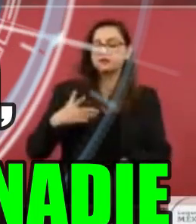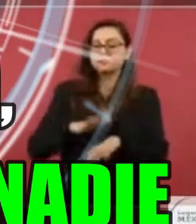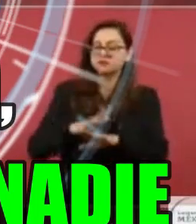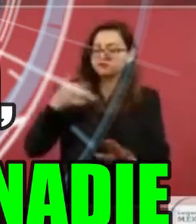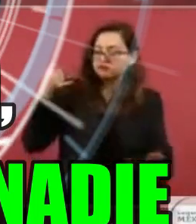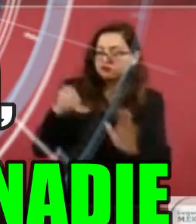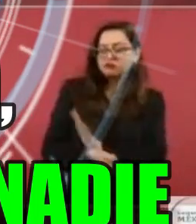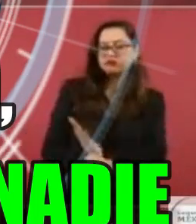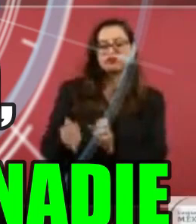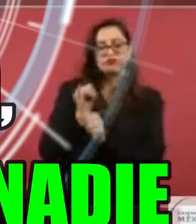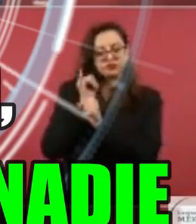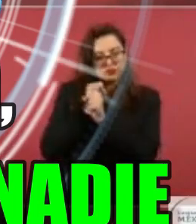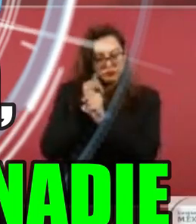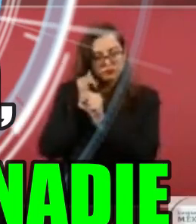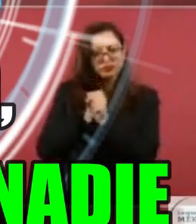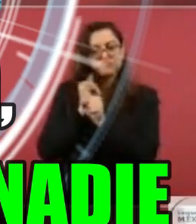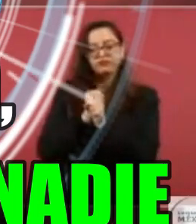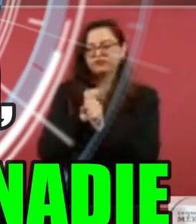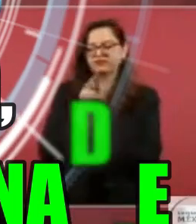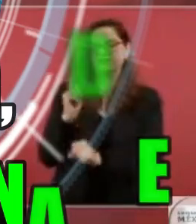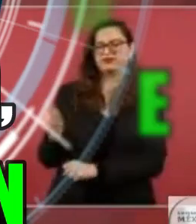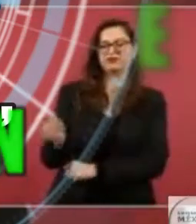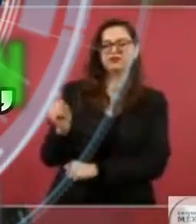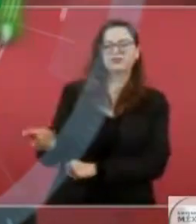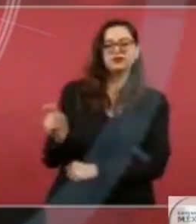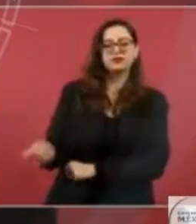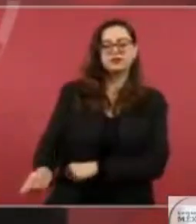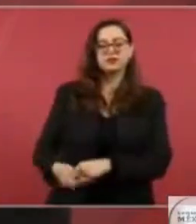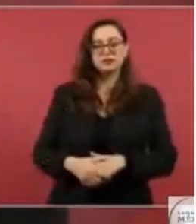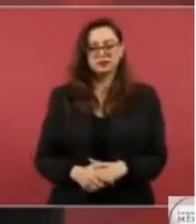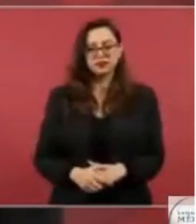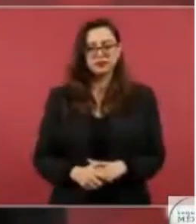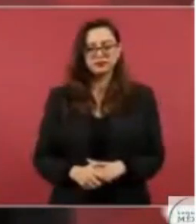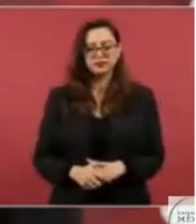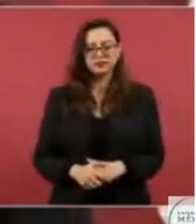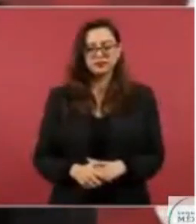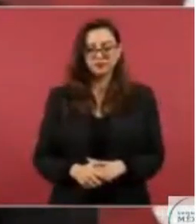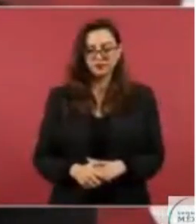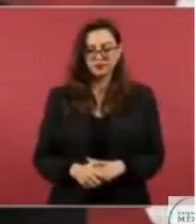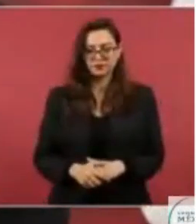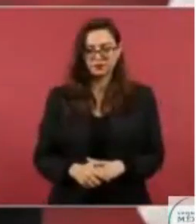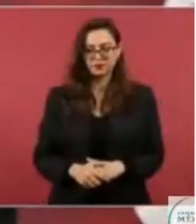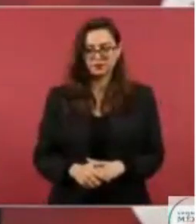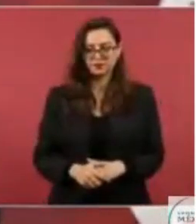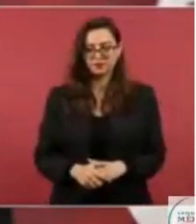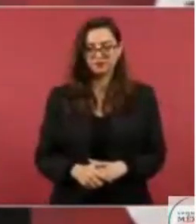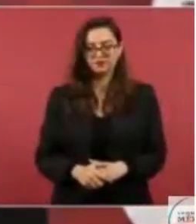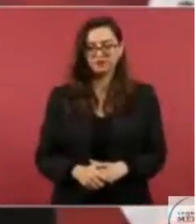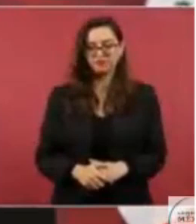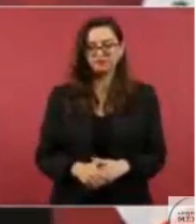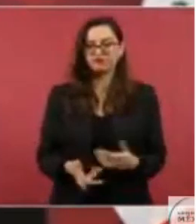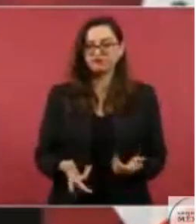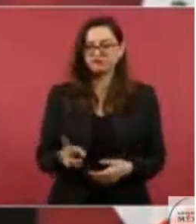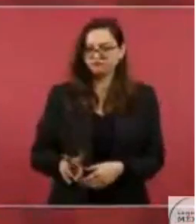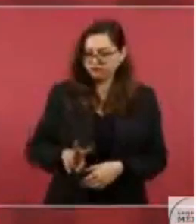para saber